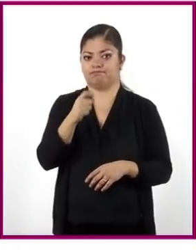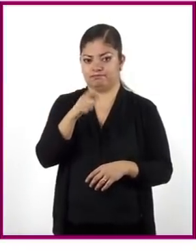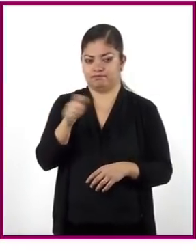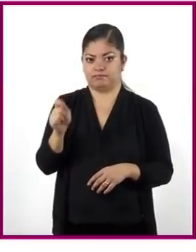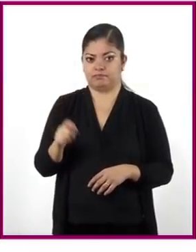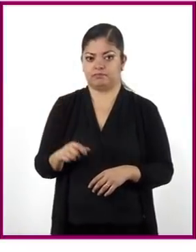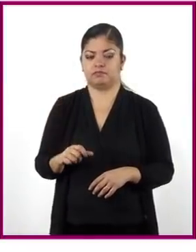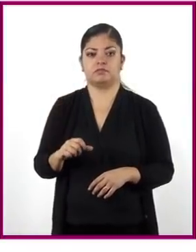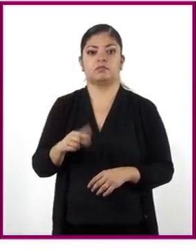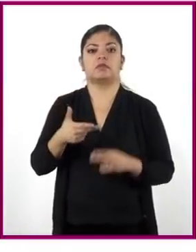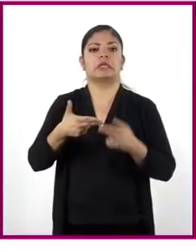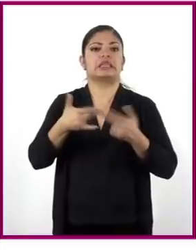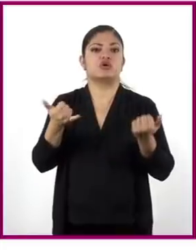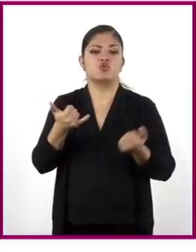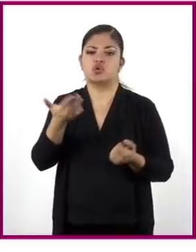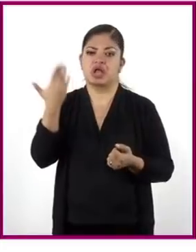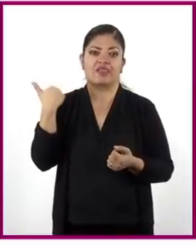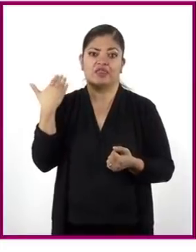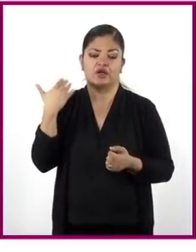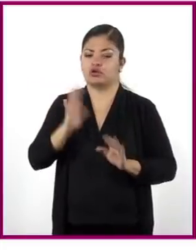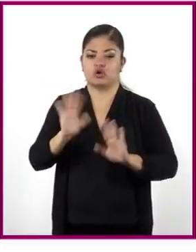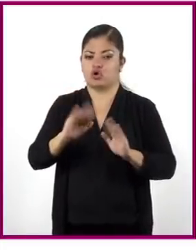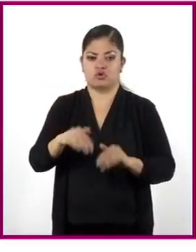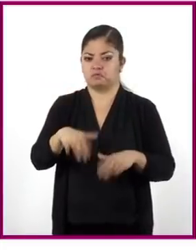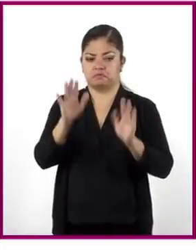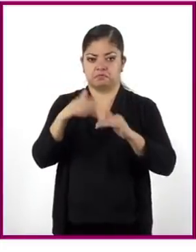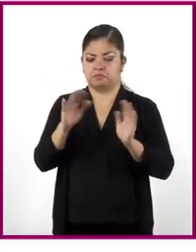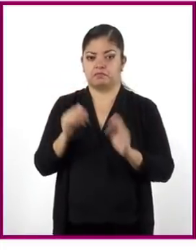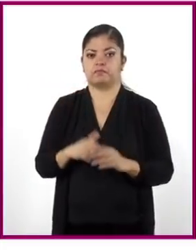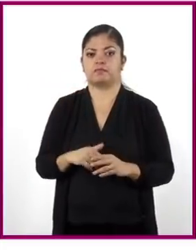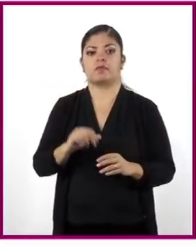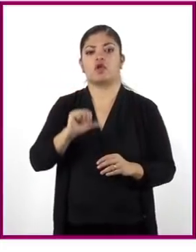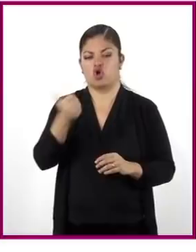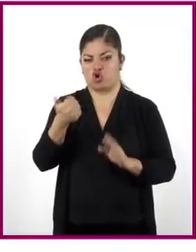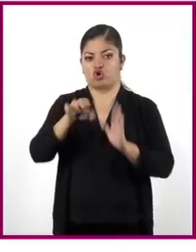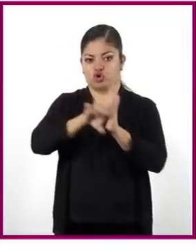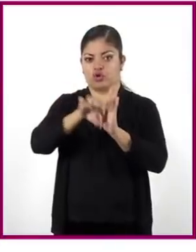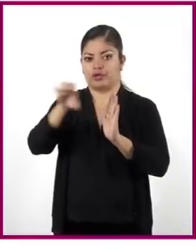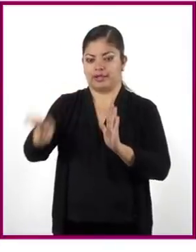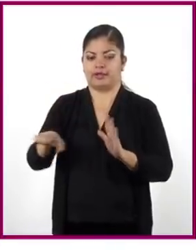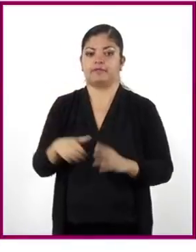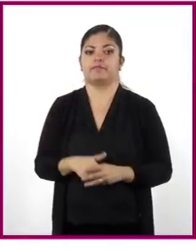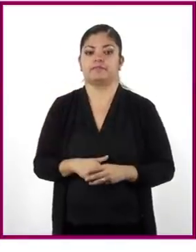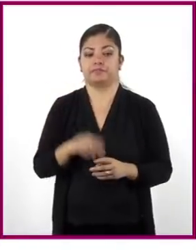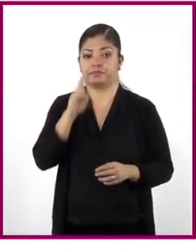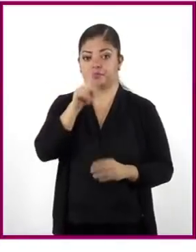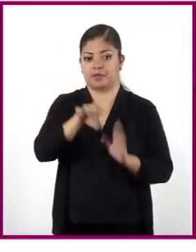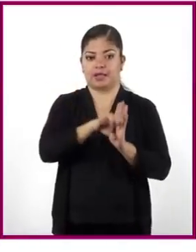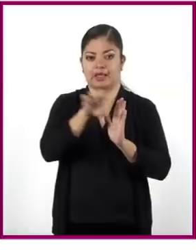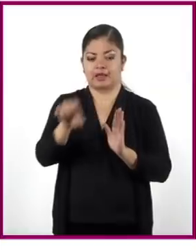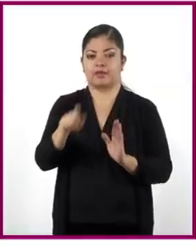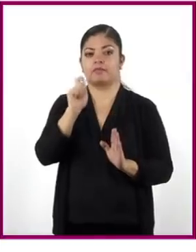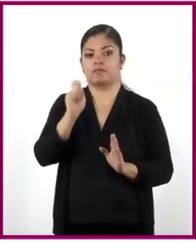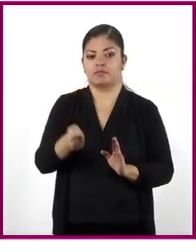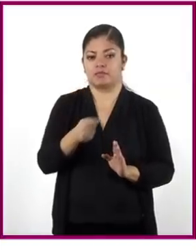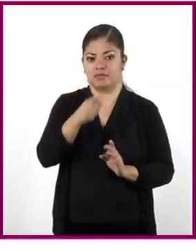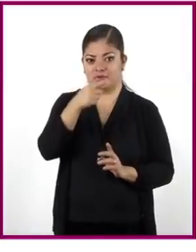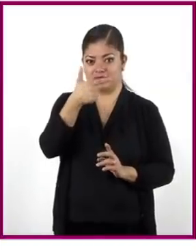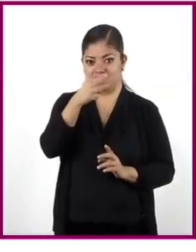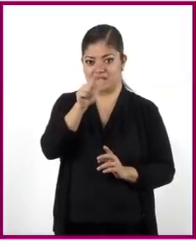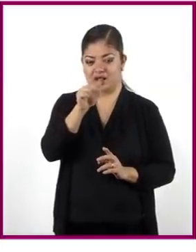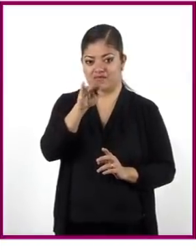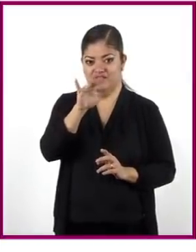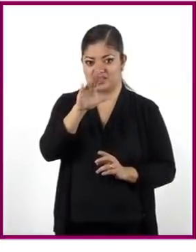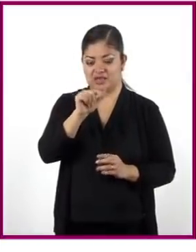Y ninguna de las anteriores, no, eso no es correcto. Bueno, hagamos otro ejemplo. En este ejemplo dice, la gráfica siguiente